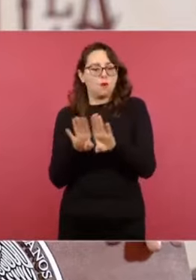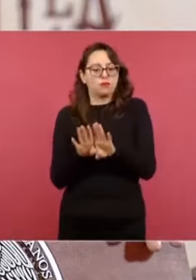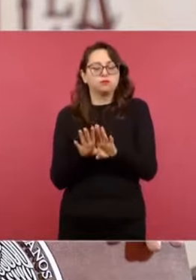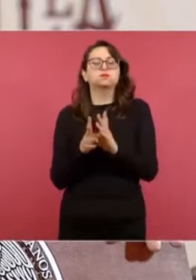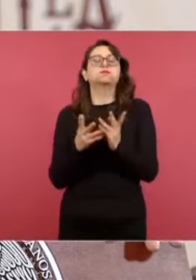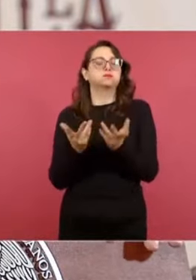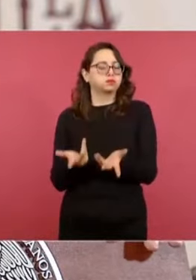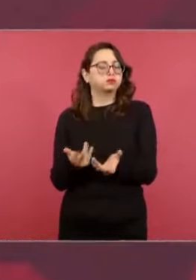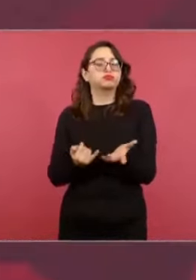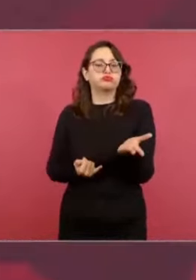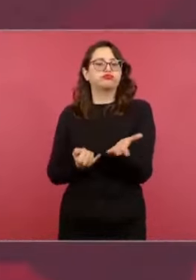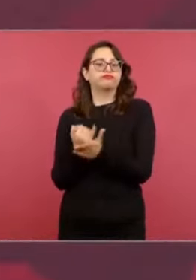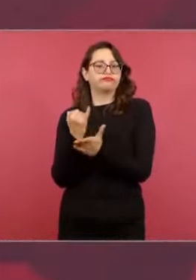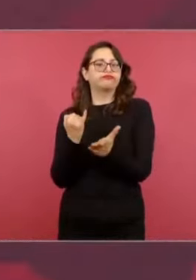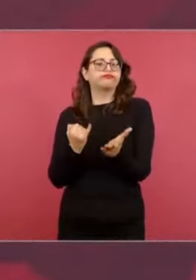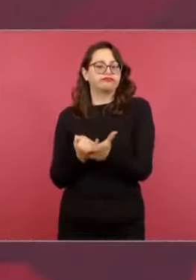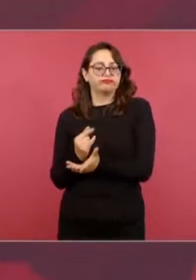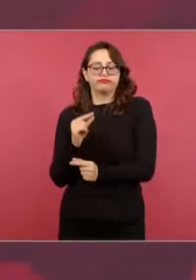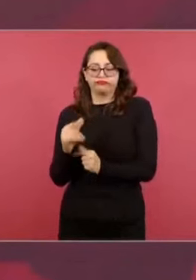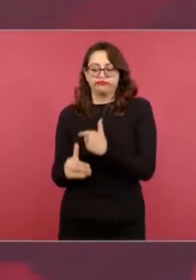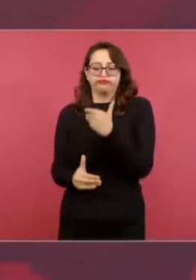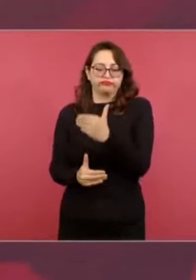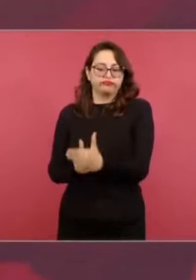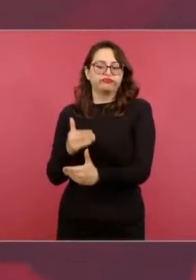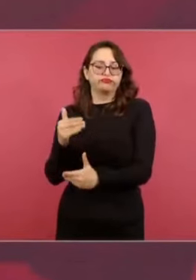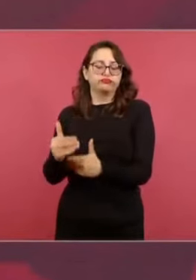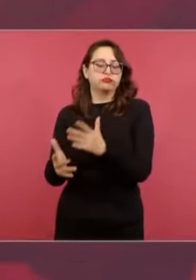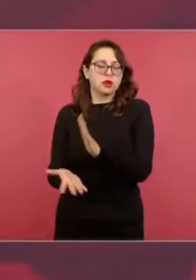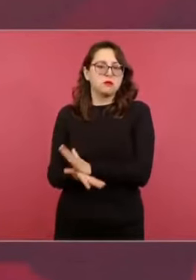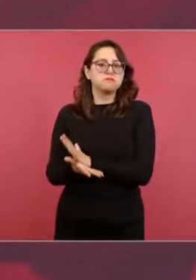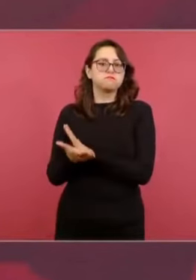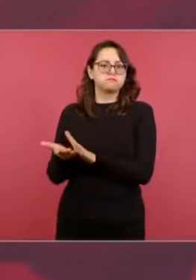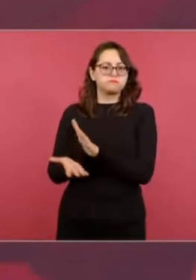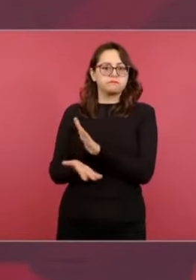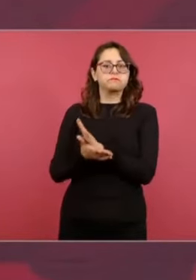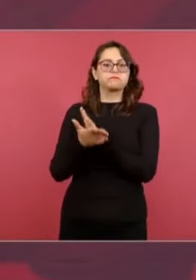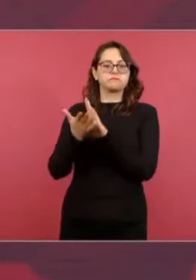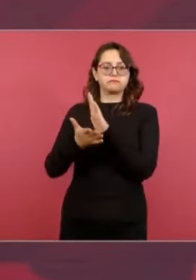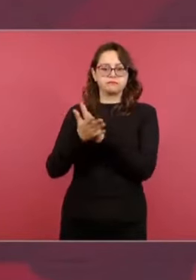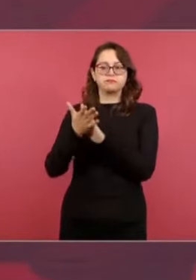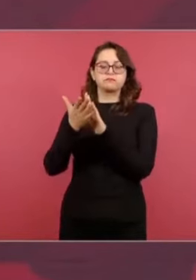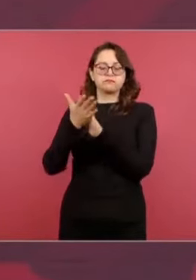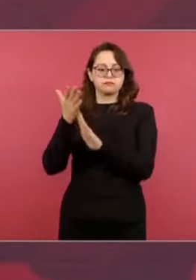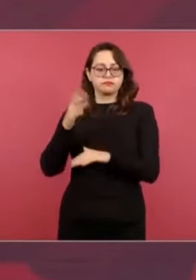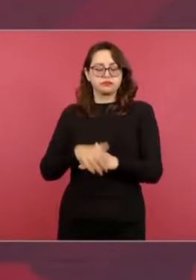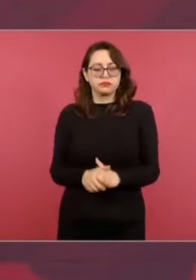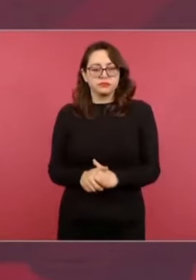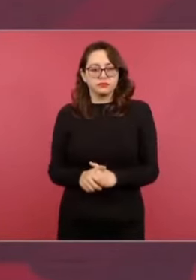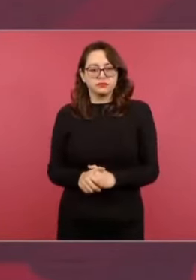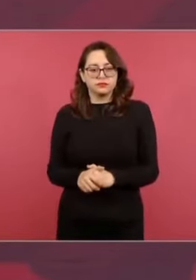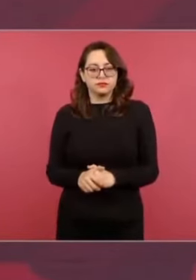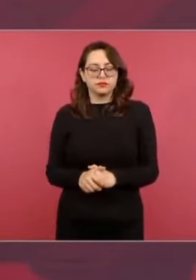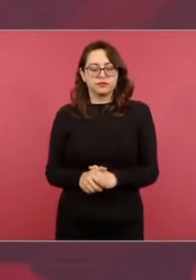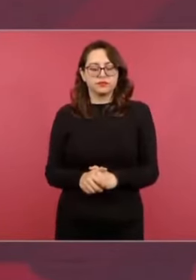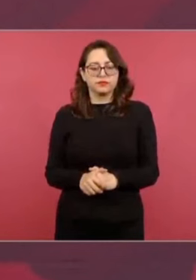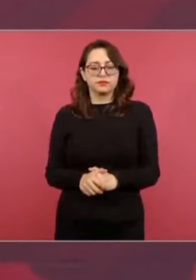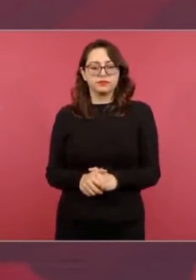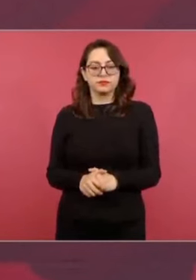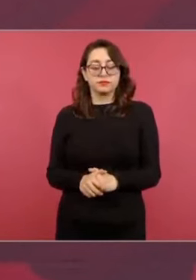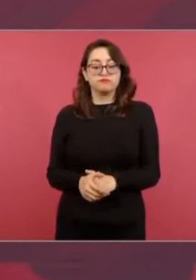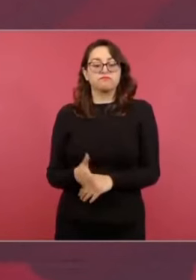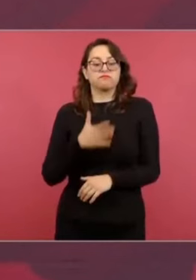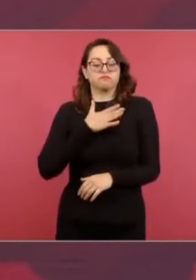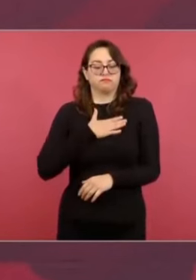capacidad, esa resistencia que debe de tener el soporte de la vía. En lo